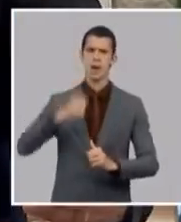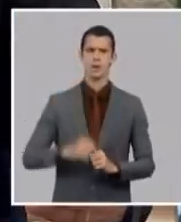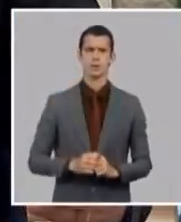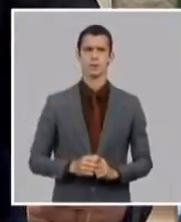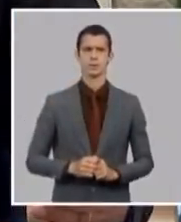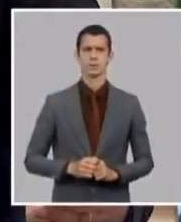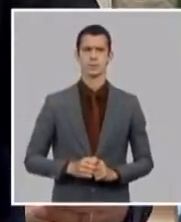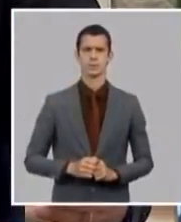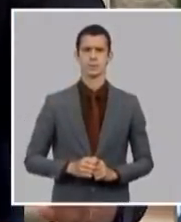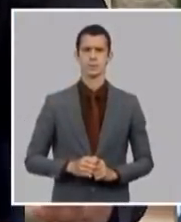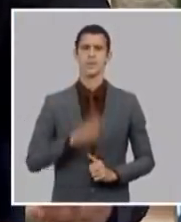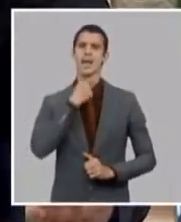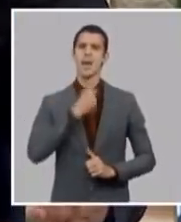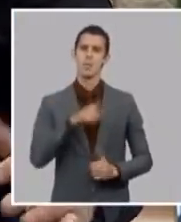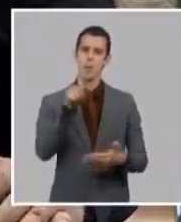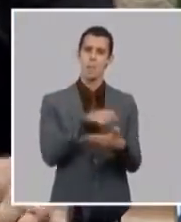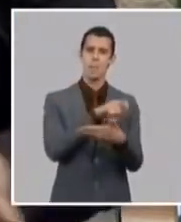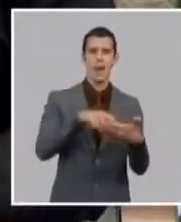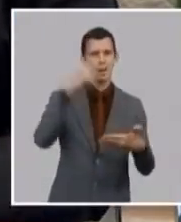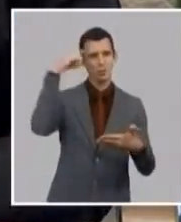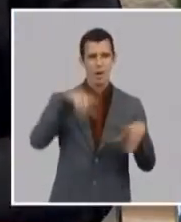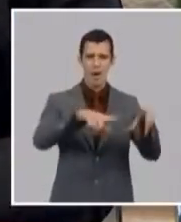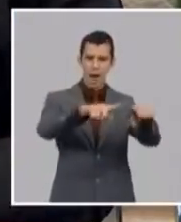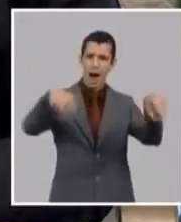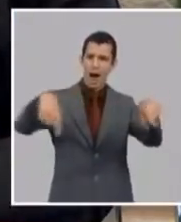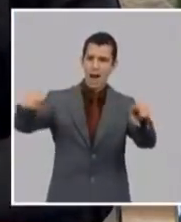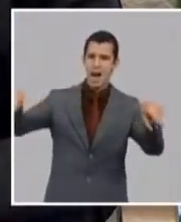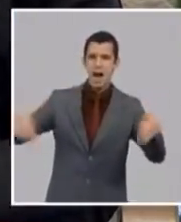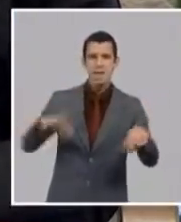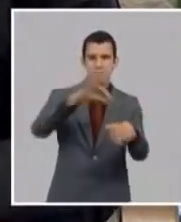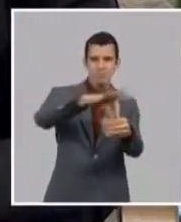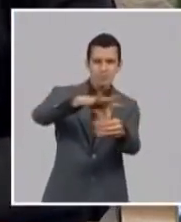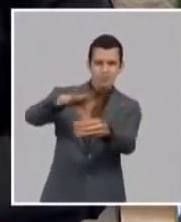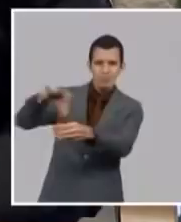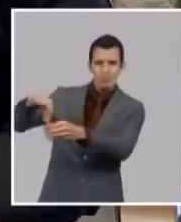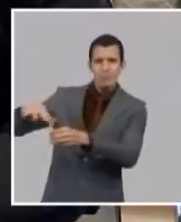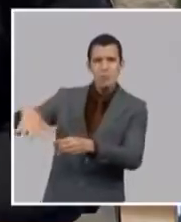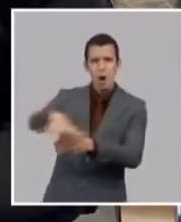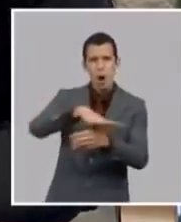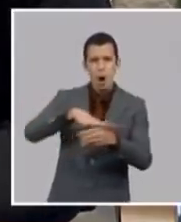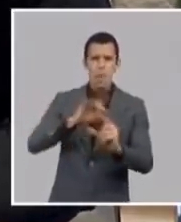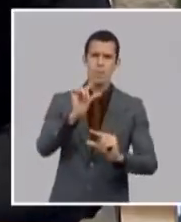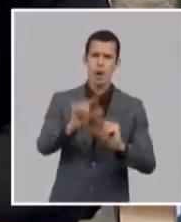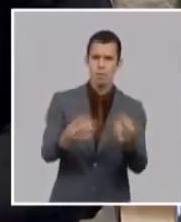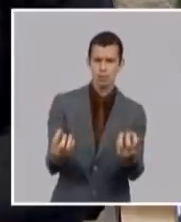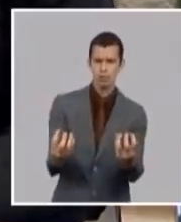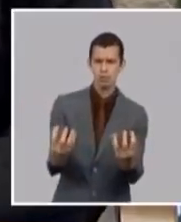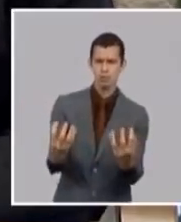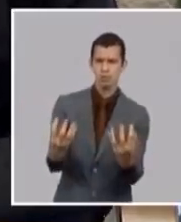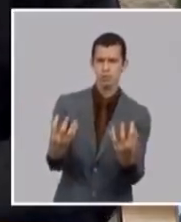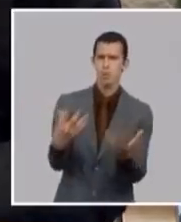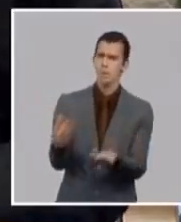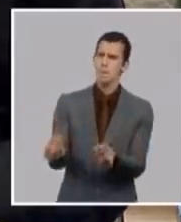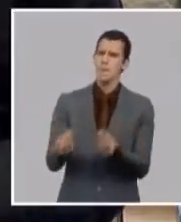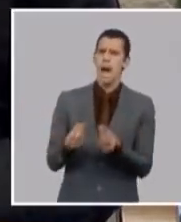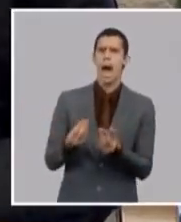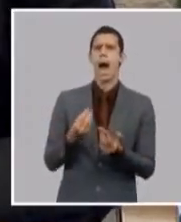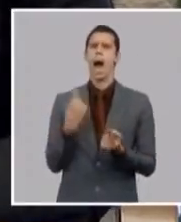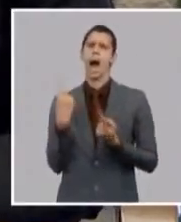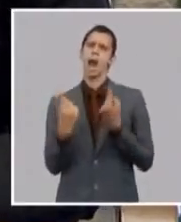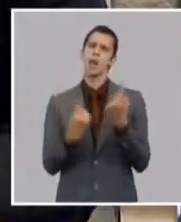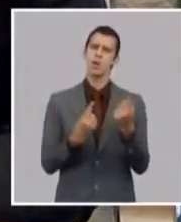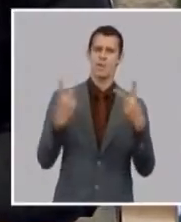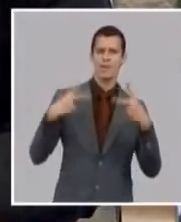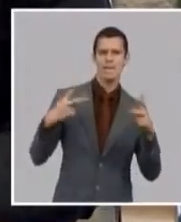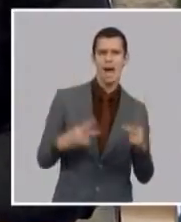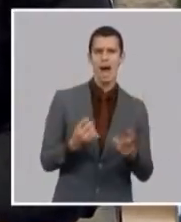incrementado los planes de siembra lo cual nos irá dando soluciones que nosotros no vamos a descansar hasta que esa comida